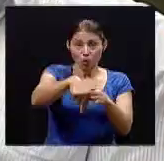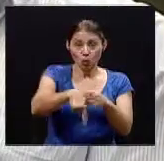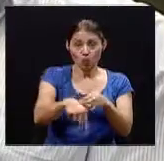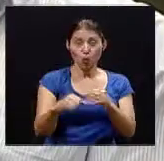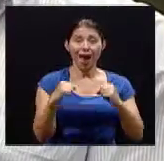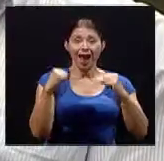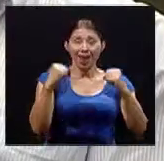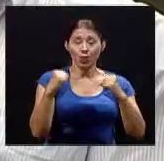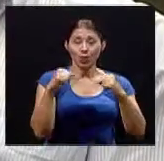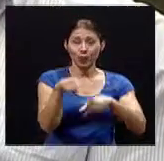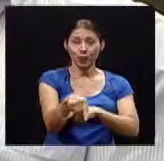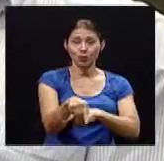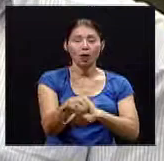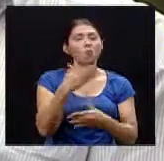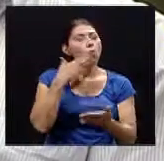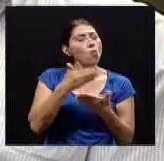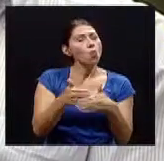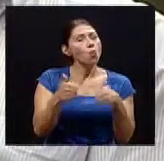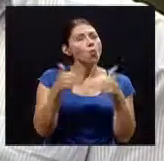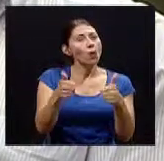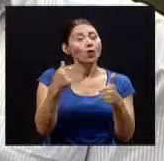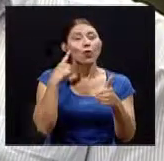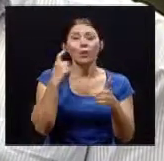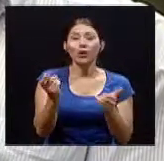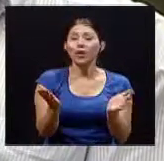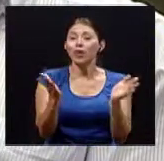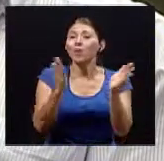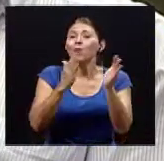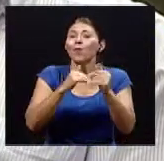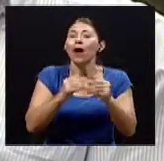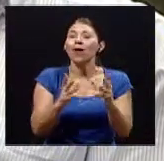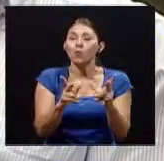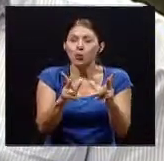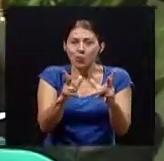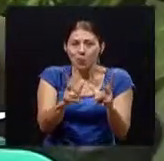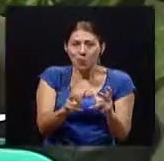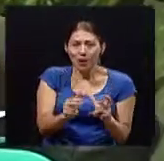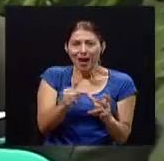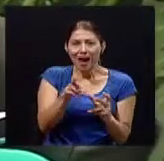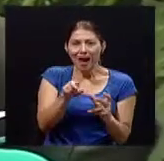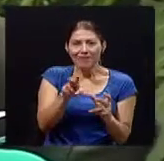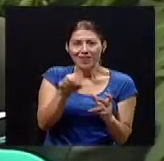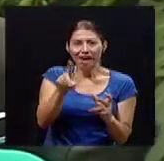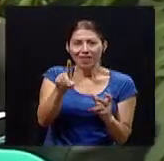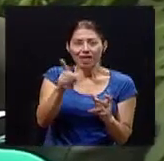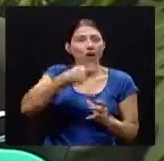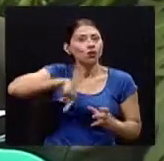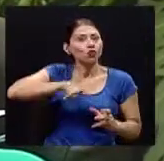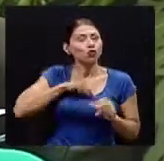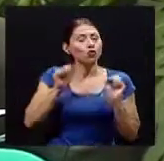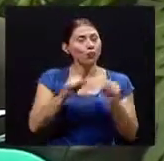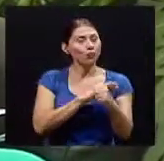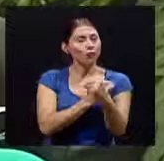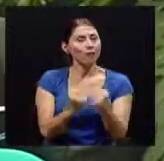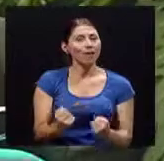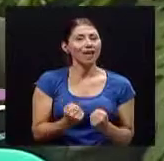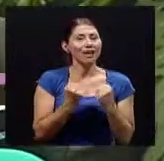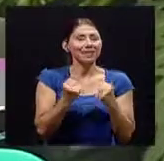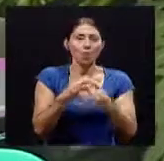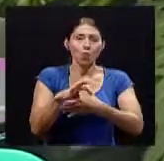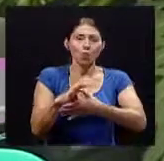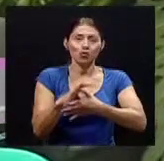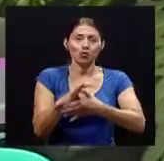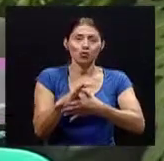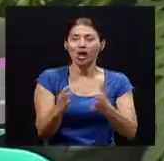la gravedad en nuestras articulaciones entonces podemos fortalecer nuestros músculos sin que el impacto del ejercicio